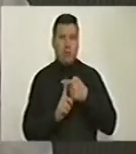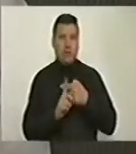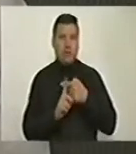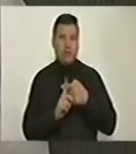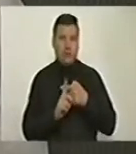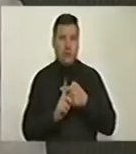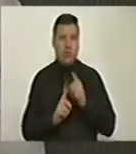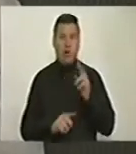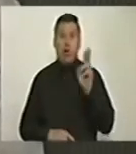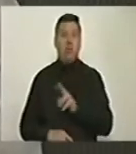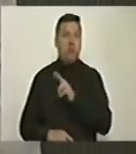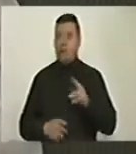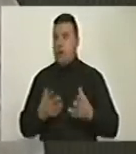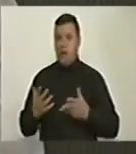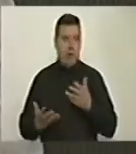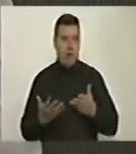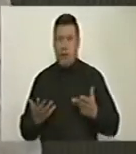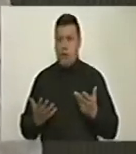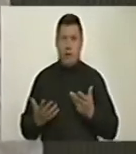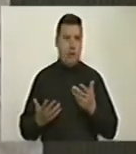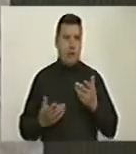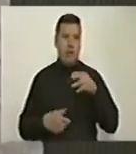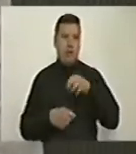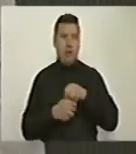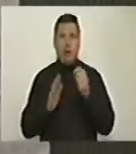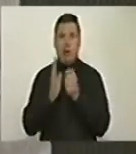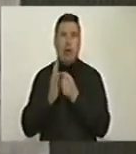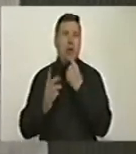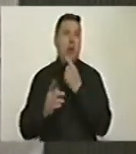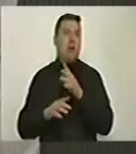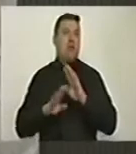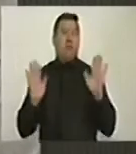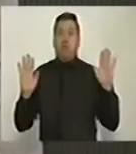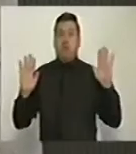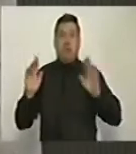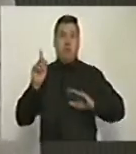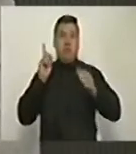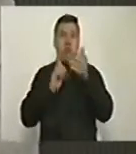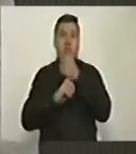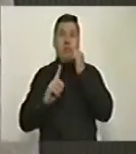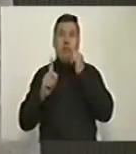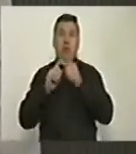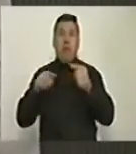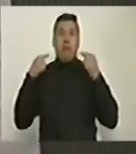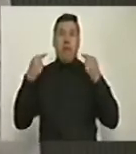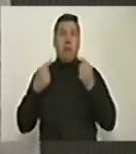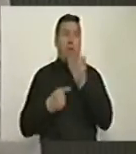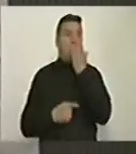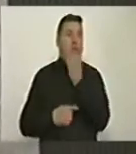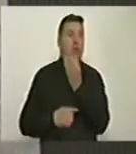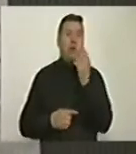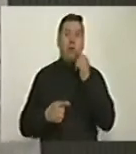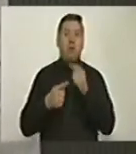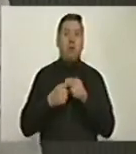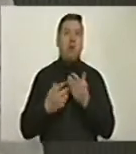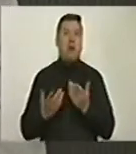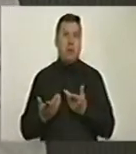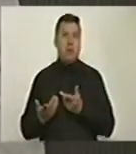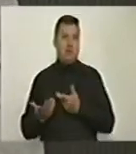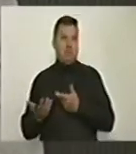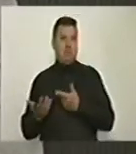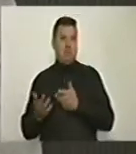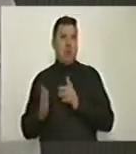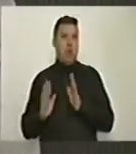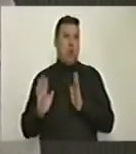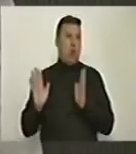esa prohibición pues se tocó como voluntaria, que no se ha logrado la meta y tercero, pues fue una manera de